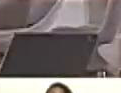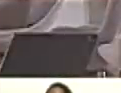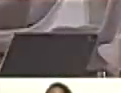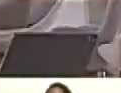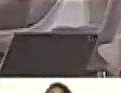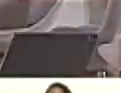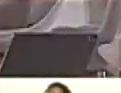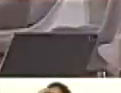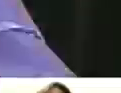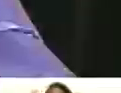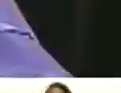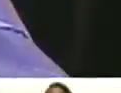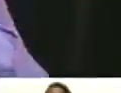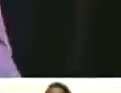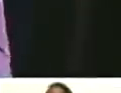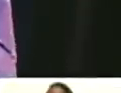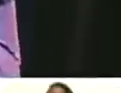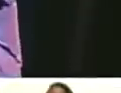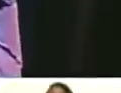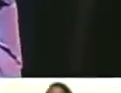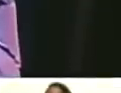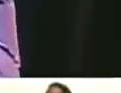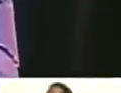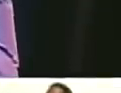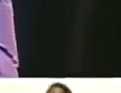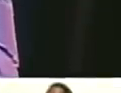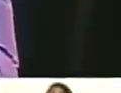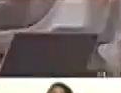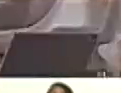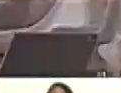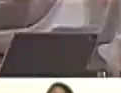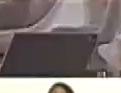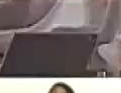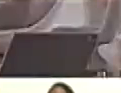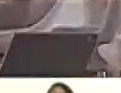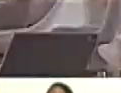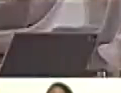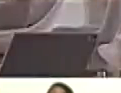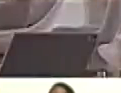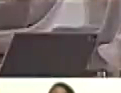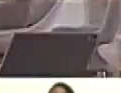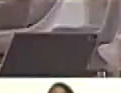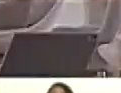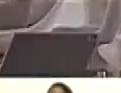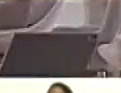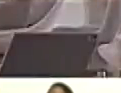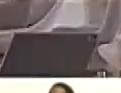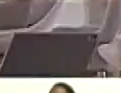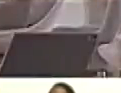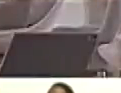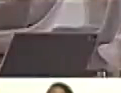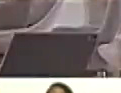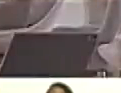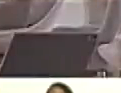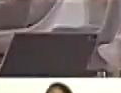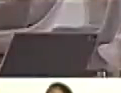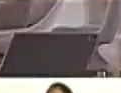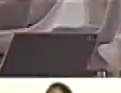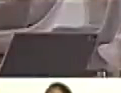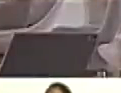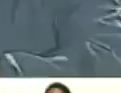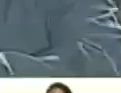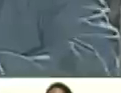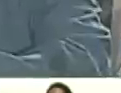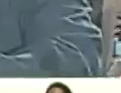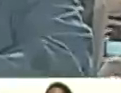atender el uno por diez del buen gobierno y el desarrollo de las bricomiles con resultados concretos en la mano. En sexta línea de